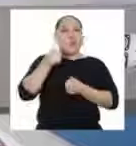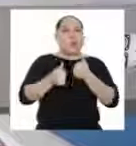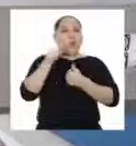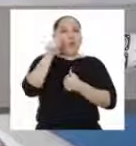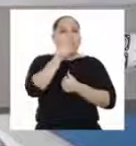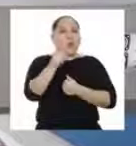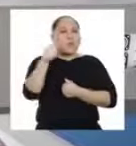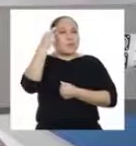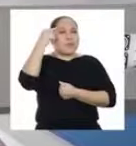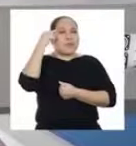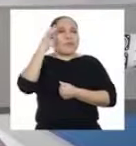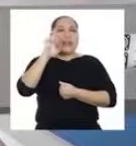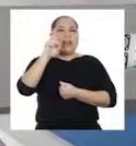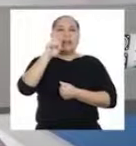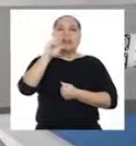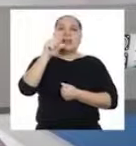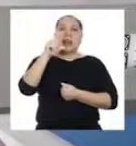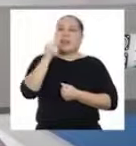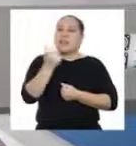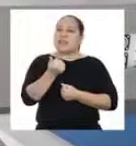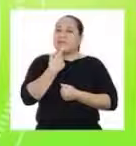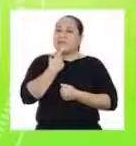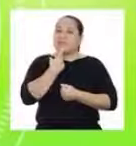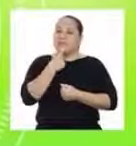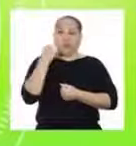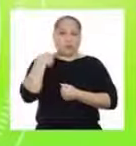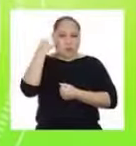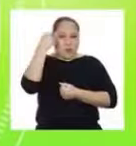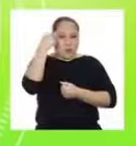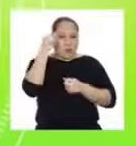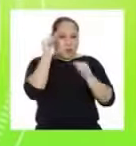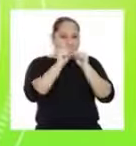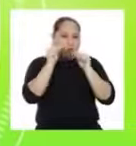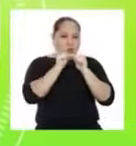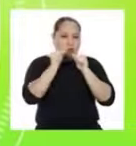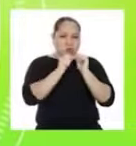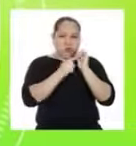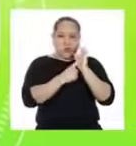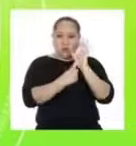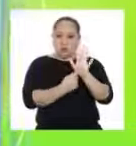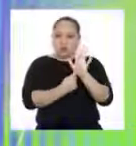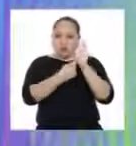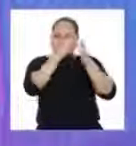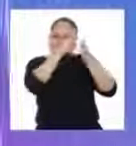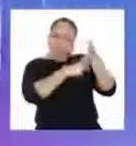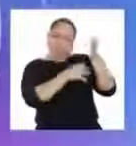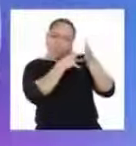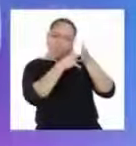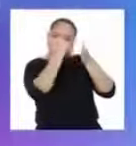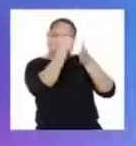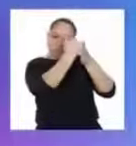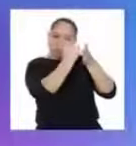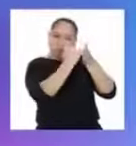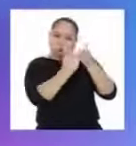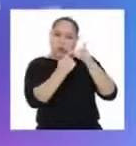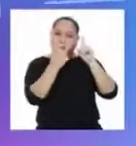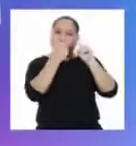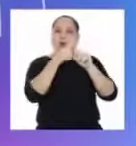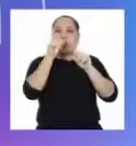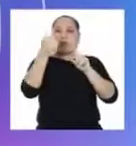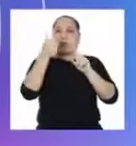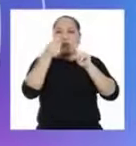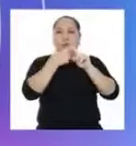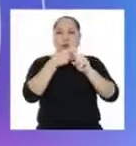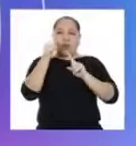¿Cuál creen que debe ser la escala? Yo noto que las cantidades mostradas en la tabla de frecuencias son